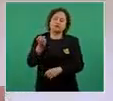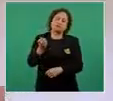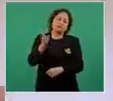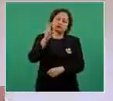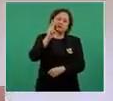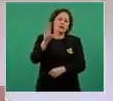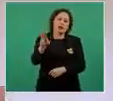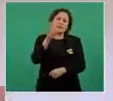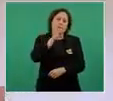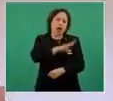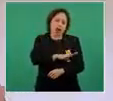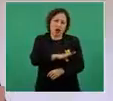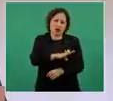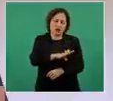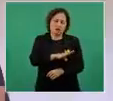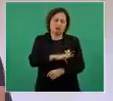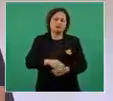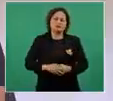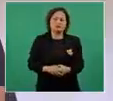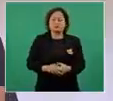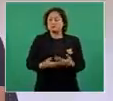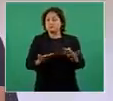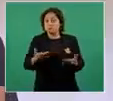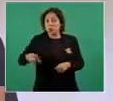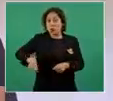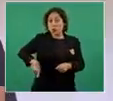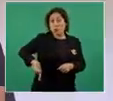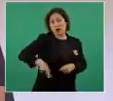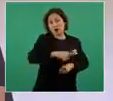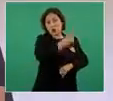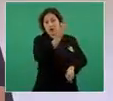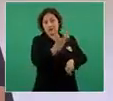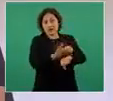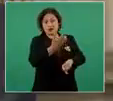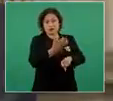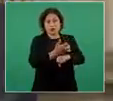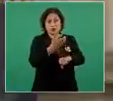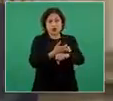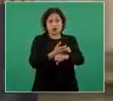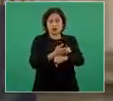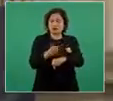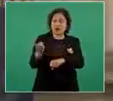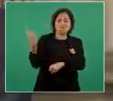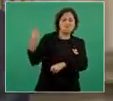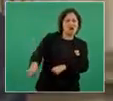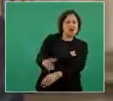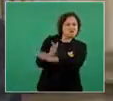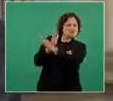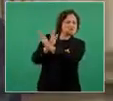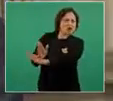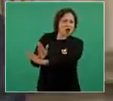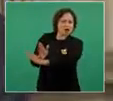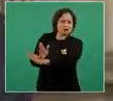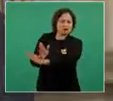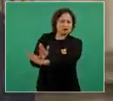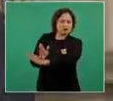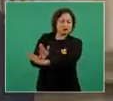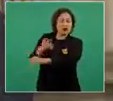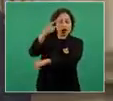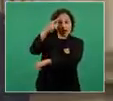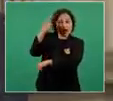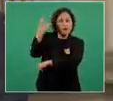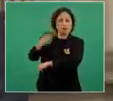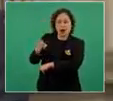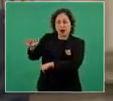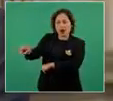Unidos utilice el bloqueo para impedir el bienestar del pueblo de